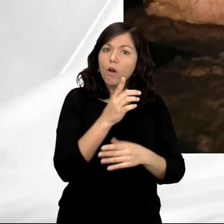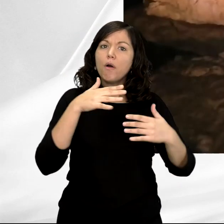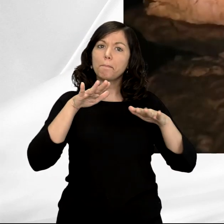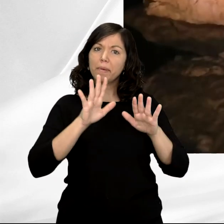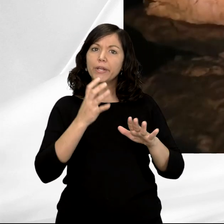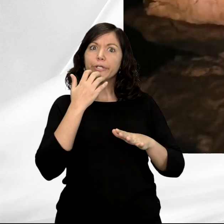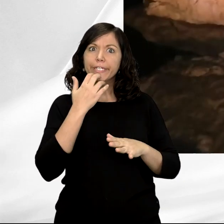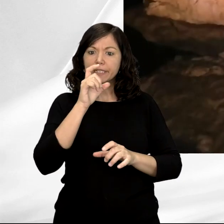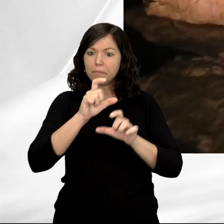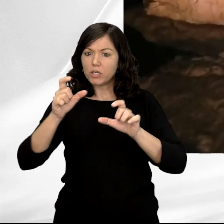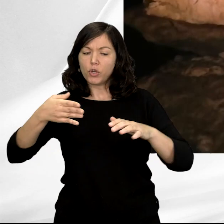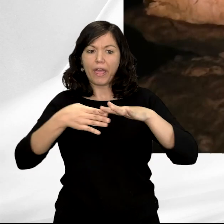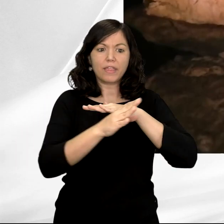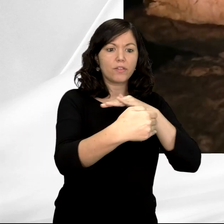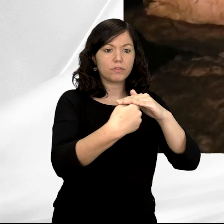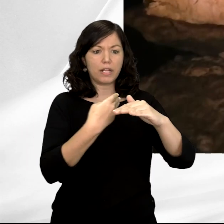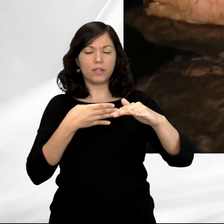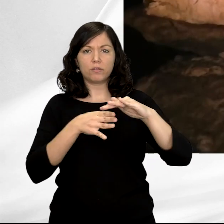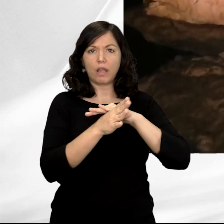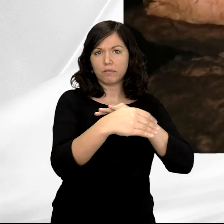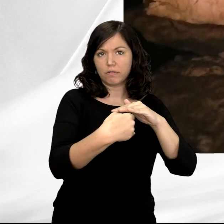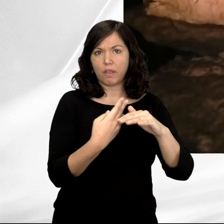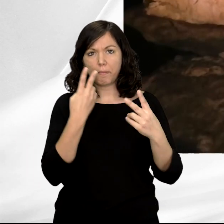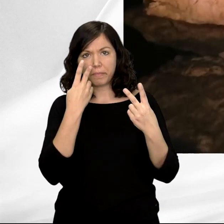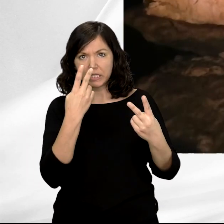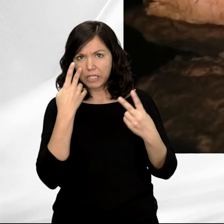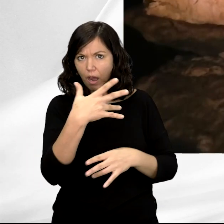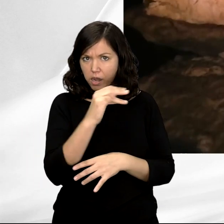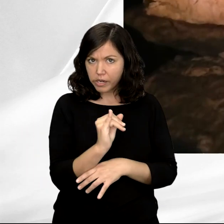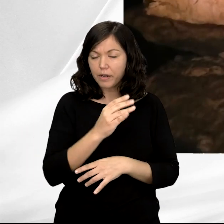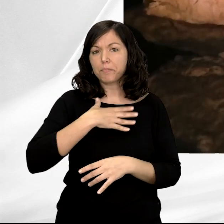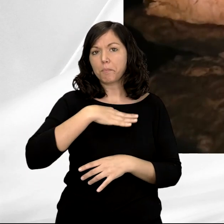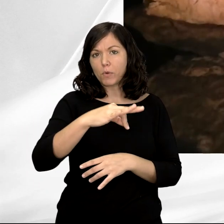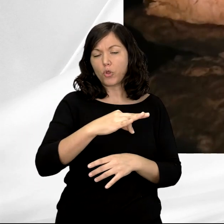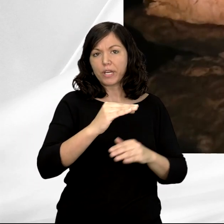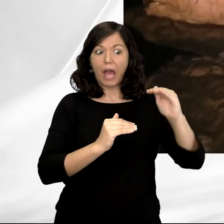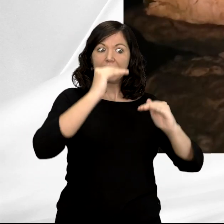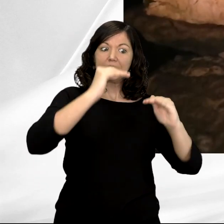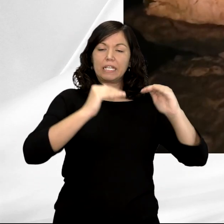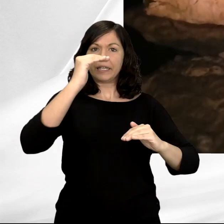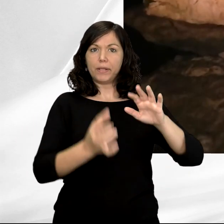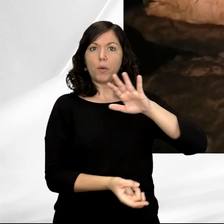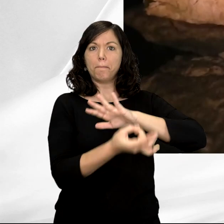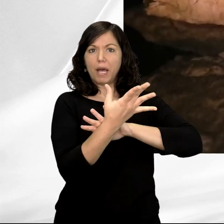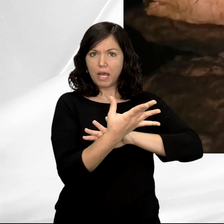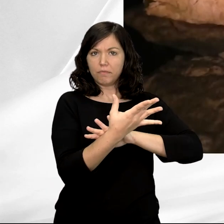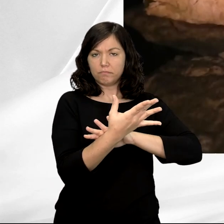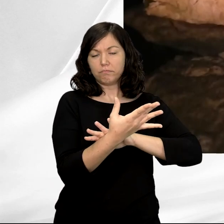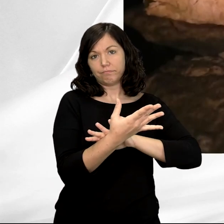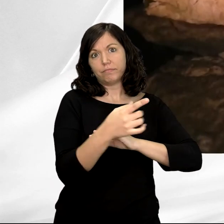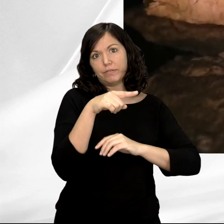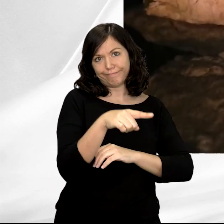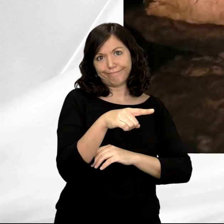si están entrando personas, están fluyendo visitas a esos lugares, se podría producir un desequilibrio que pusiese en riesgo ese